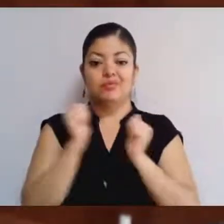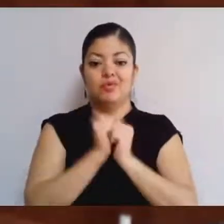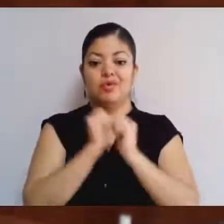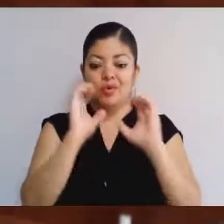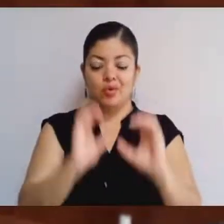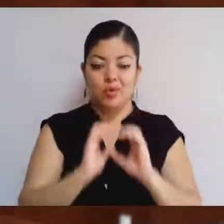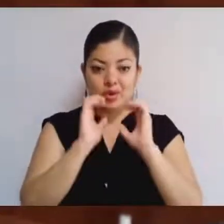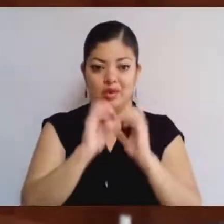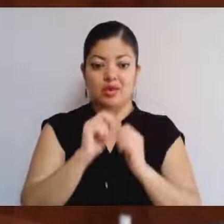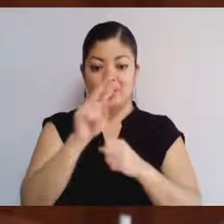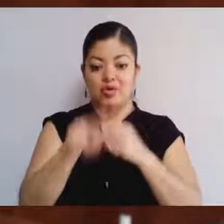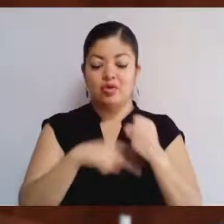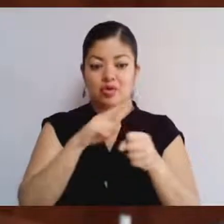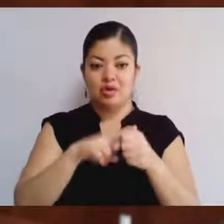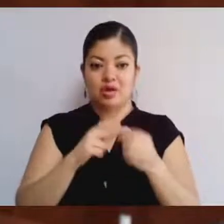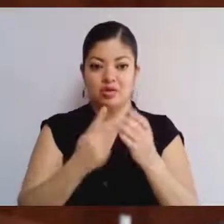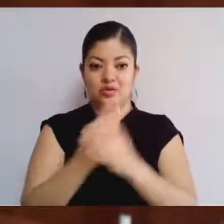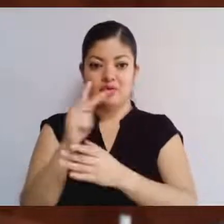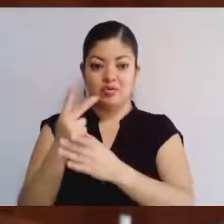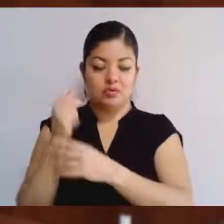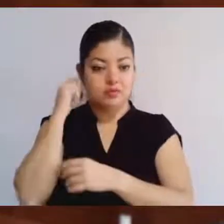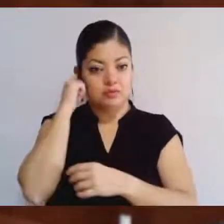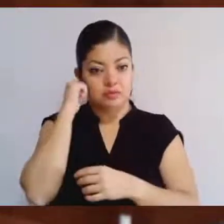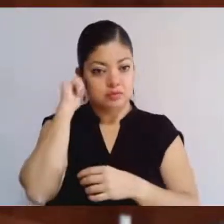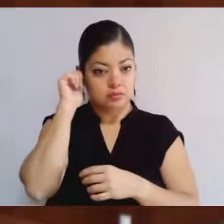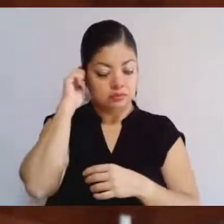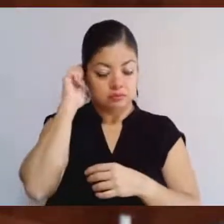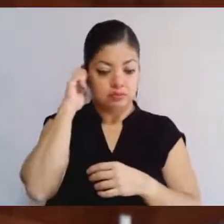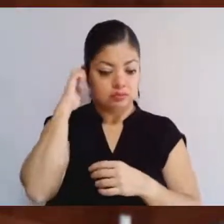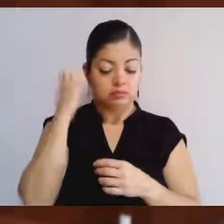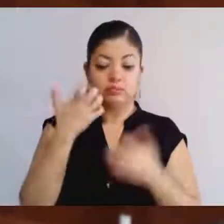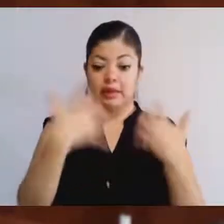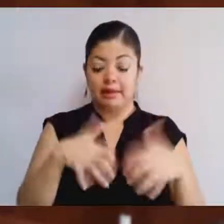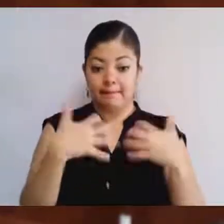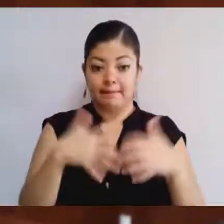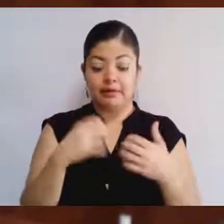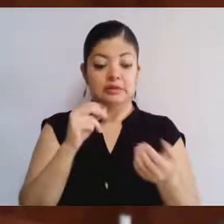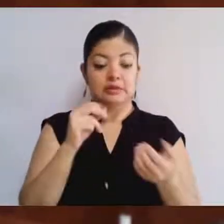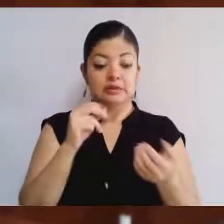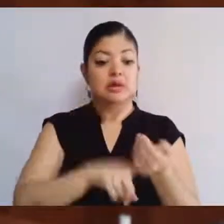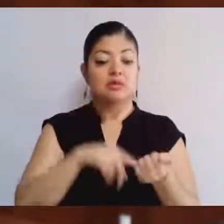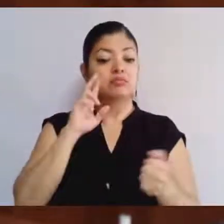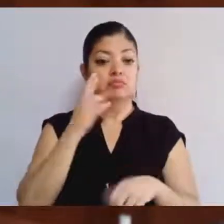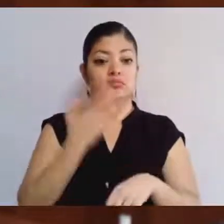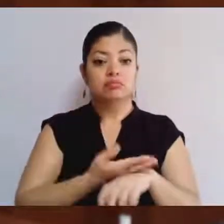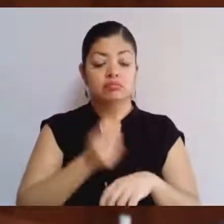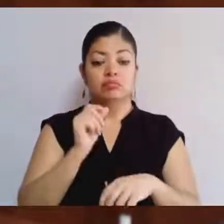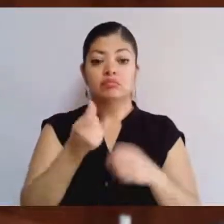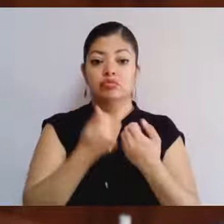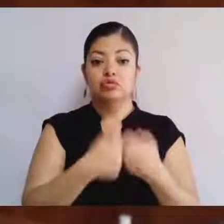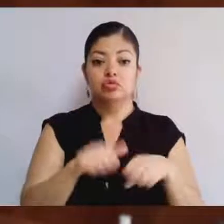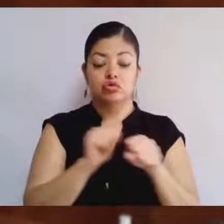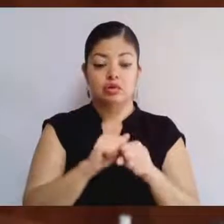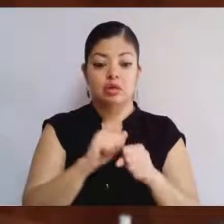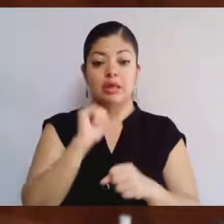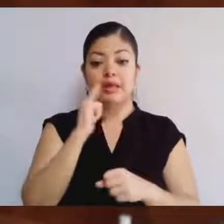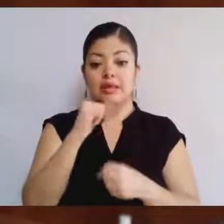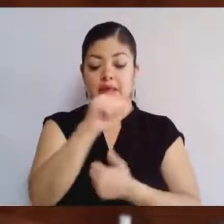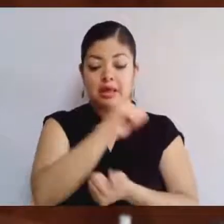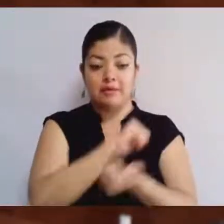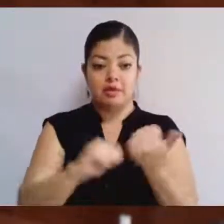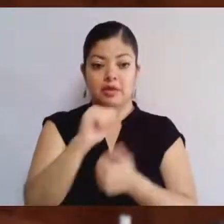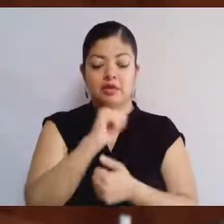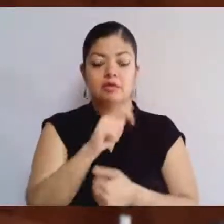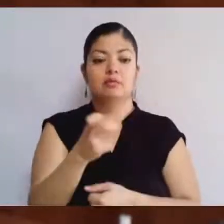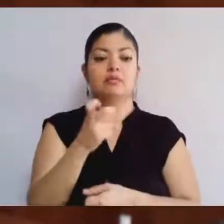entorno natural. El hecho de que las empresas adopten una postura de responsabilidad social y ambiental